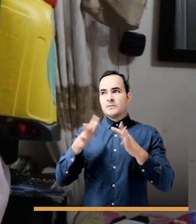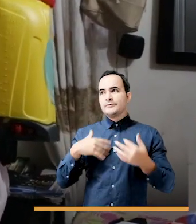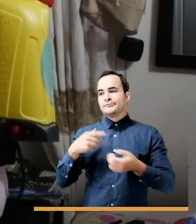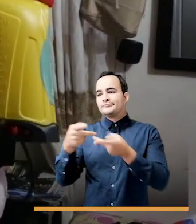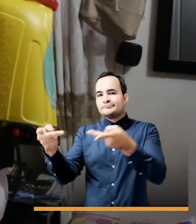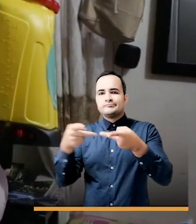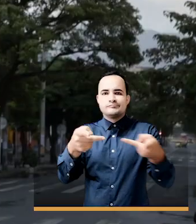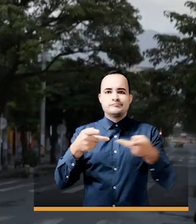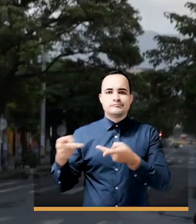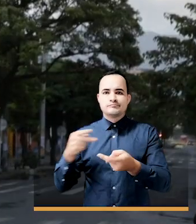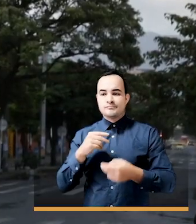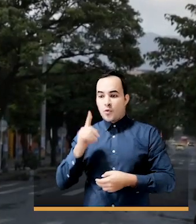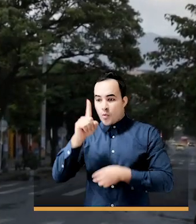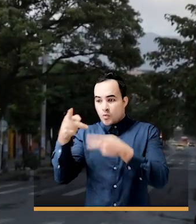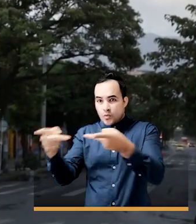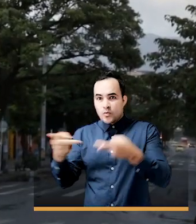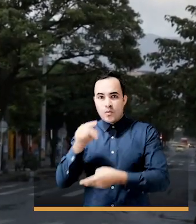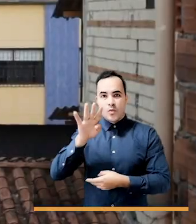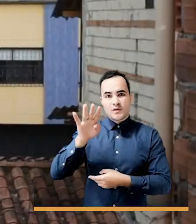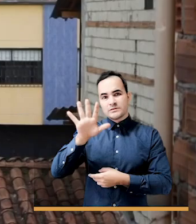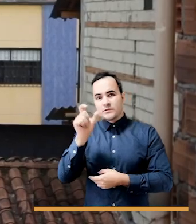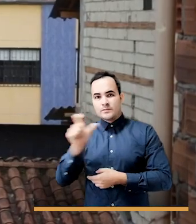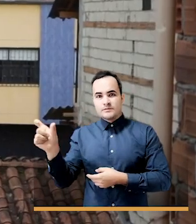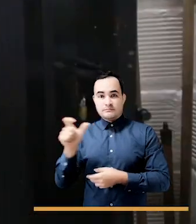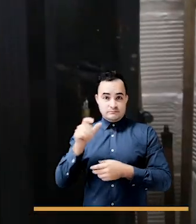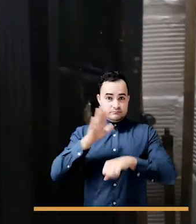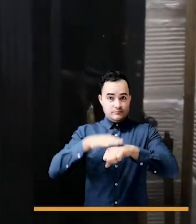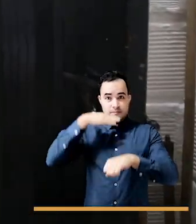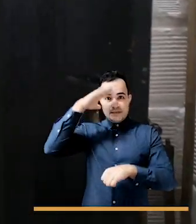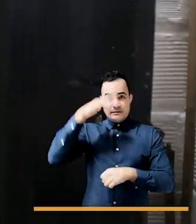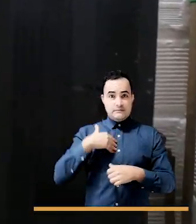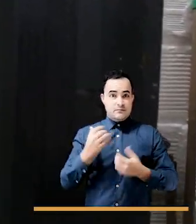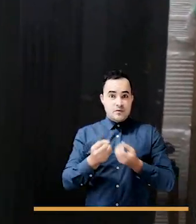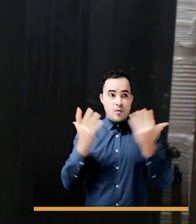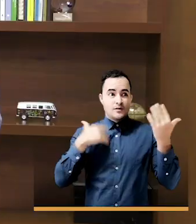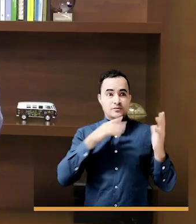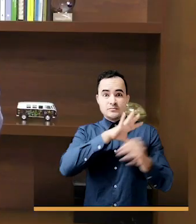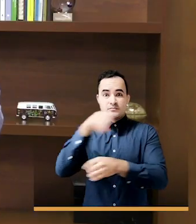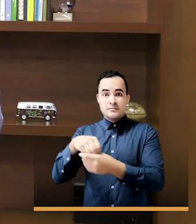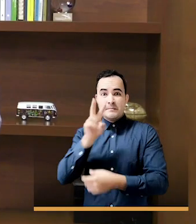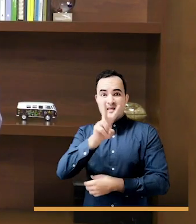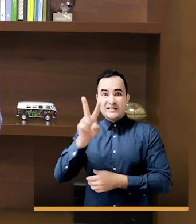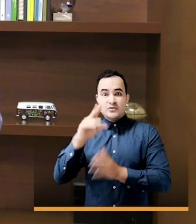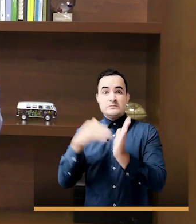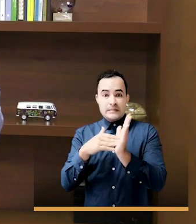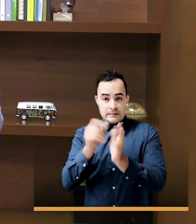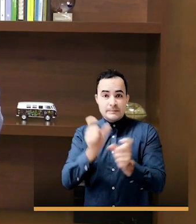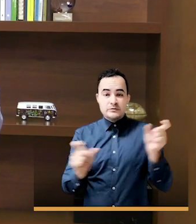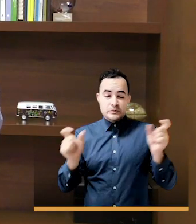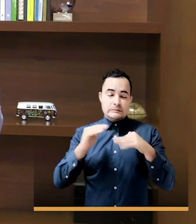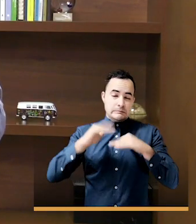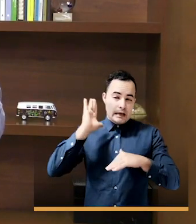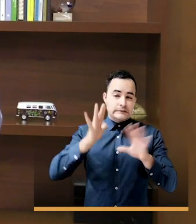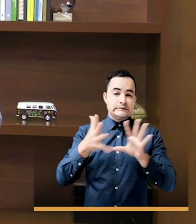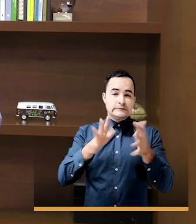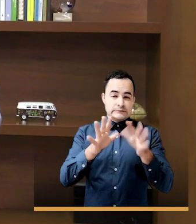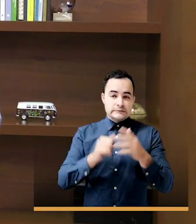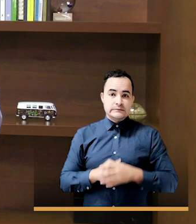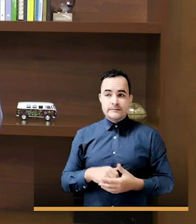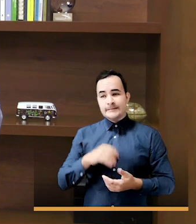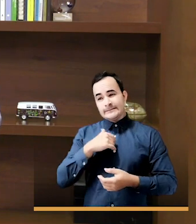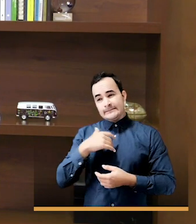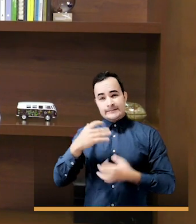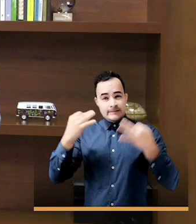5, 7 personas. Tenemos en Medellín más de 22 mil personas que habitan estos inquilinatos en unas